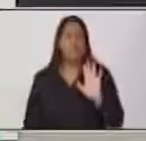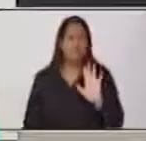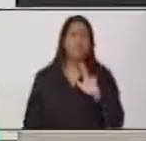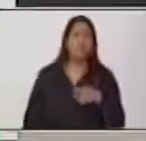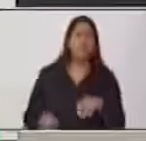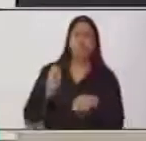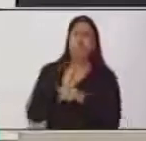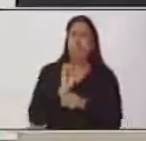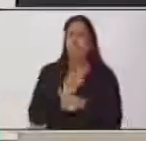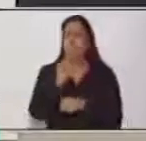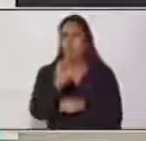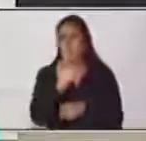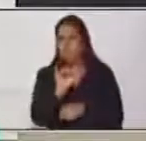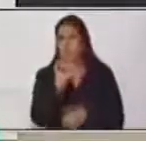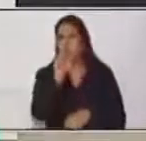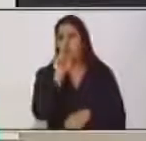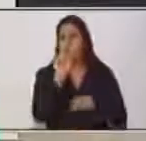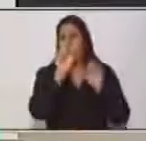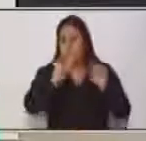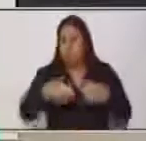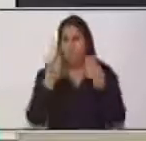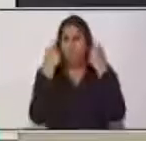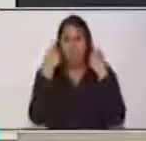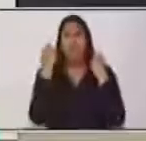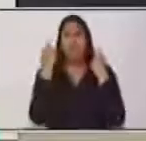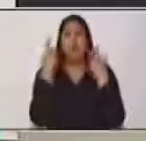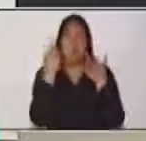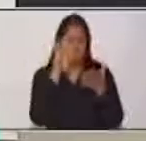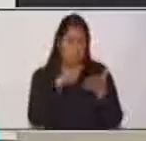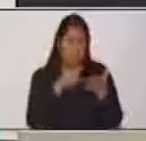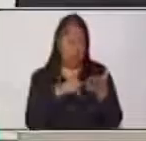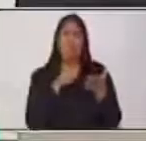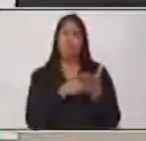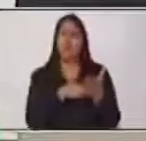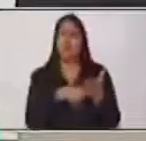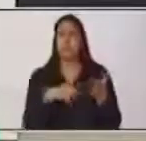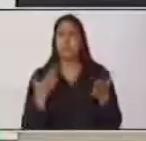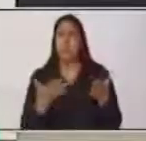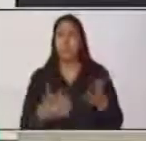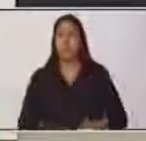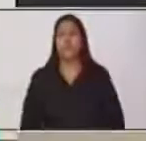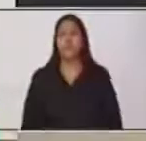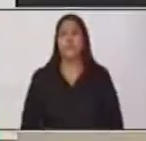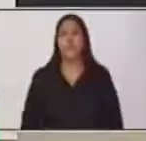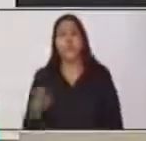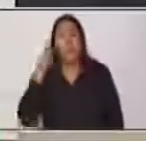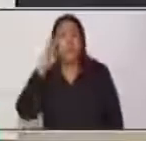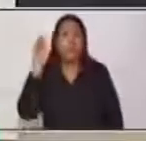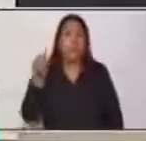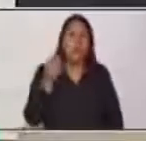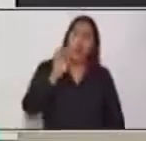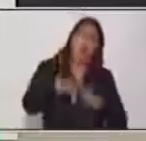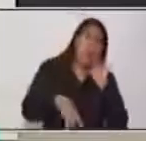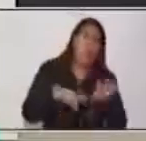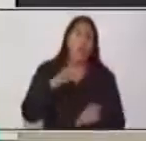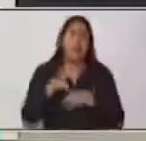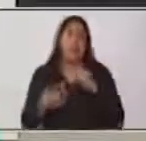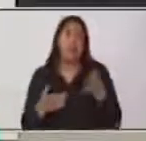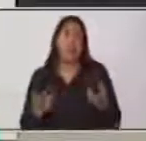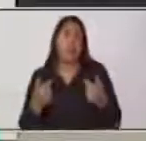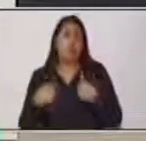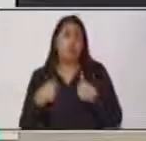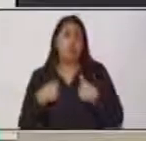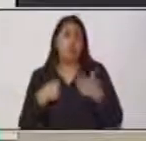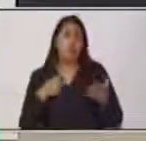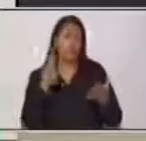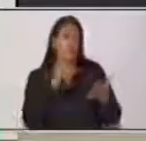para que usted pueda comprender el texto expositivo. Porque, a veces nos pasa, yo estoy leyendo